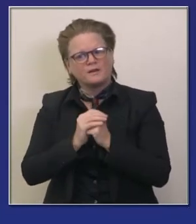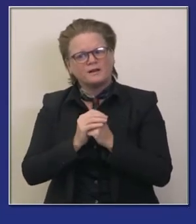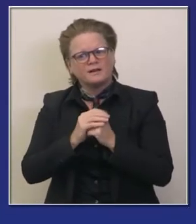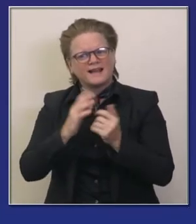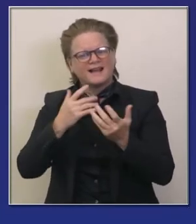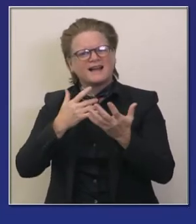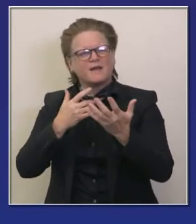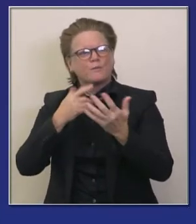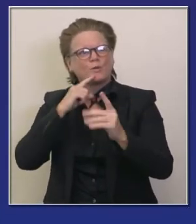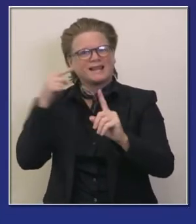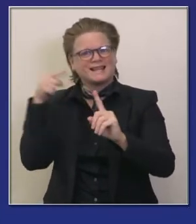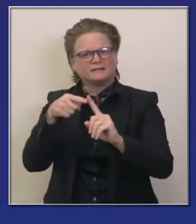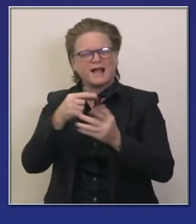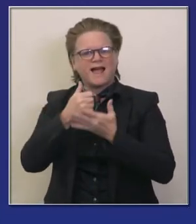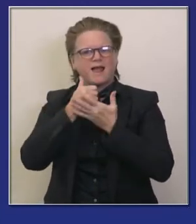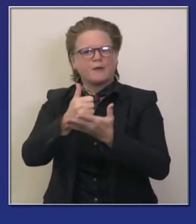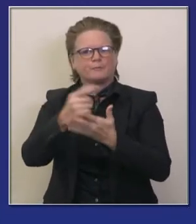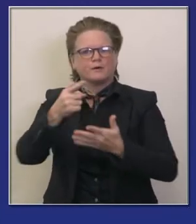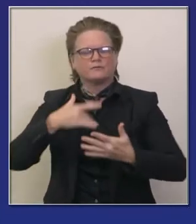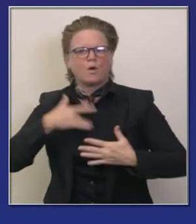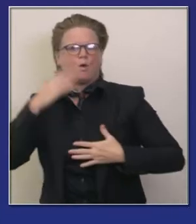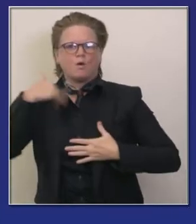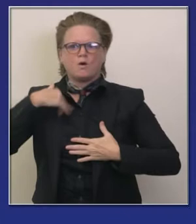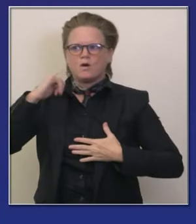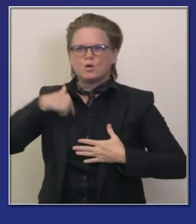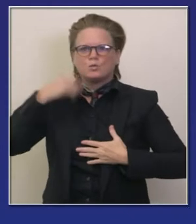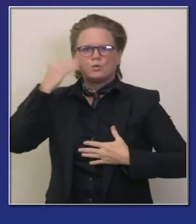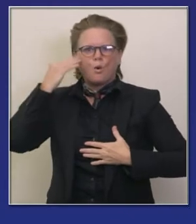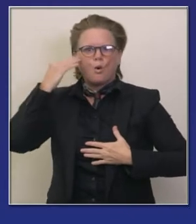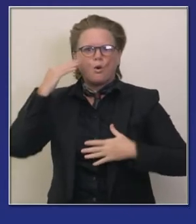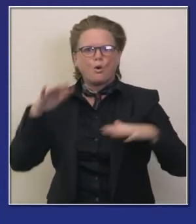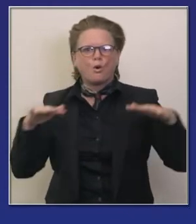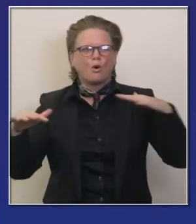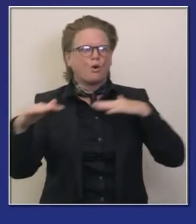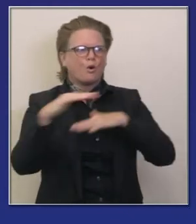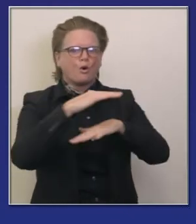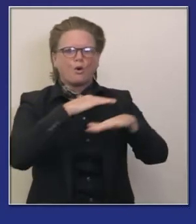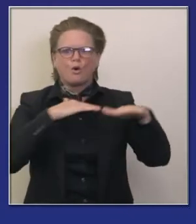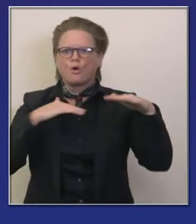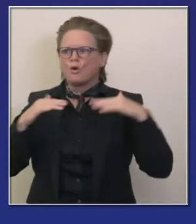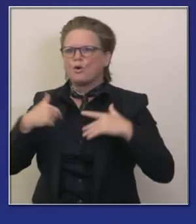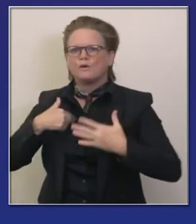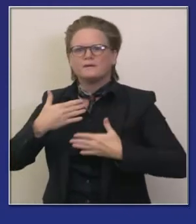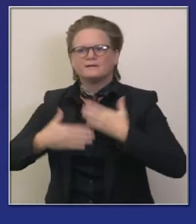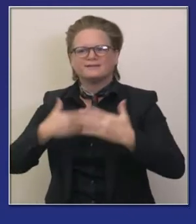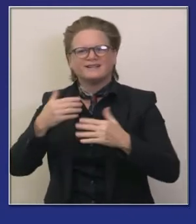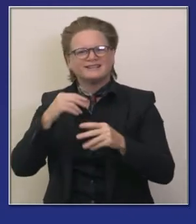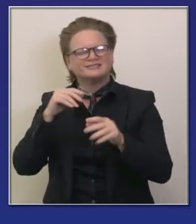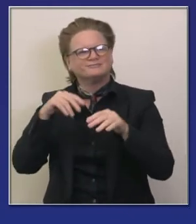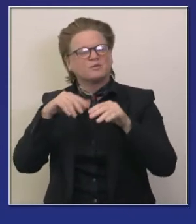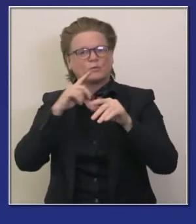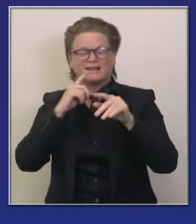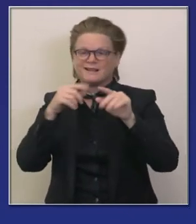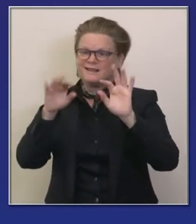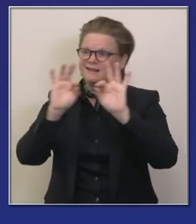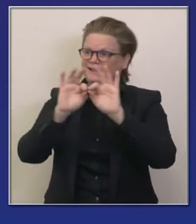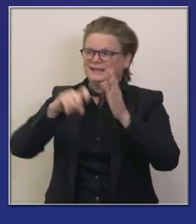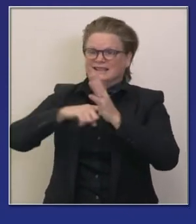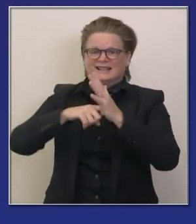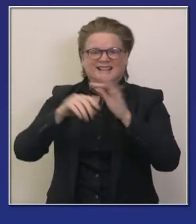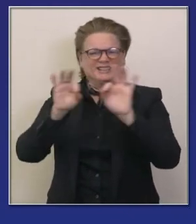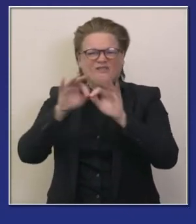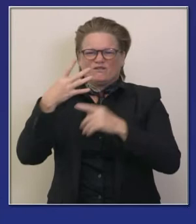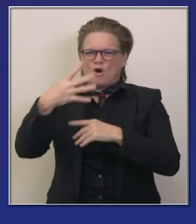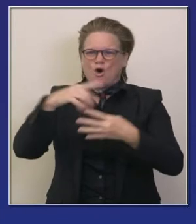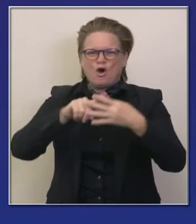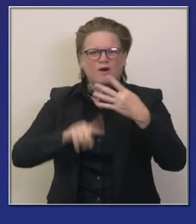asegurar y resguardar su seguridad por eso la importancia de usar mascarillas guardar distancia y esta